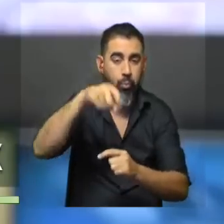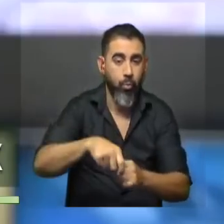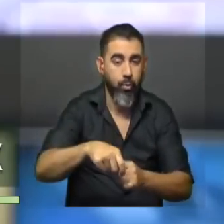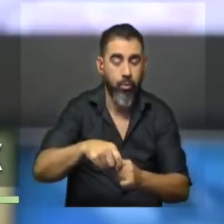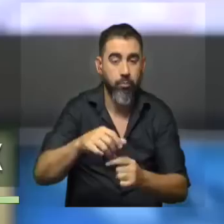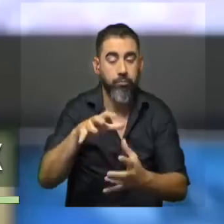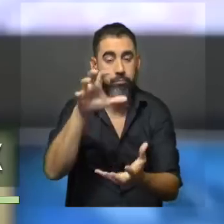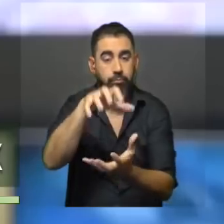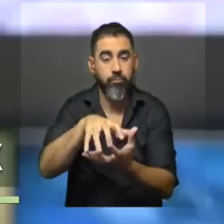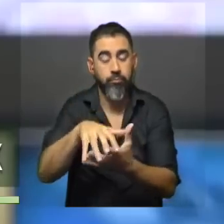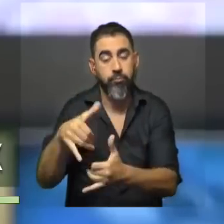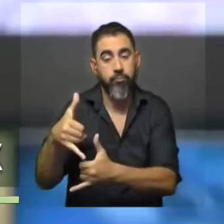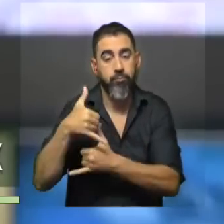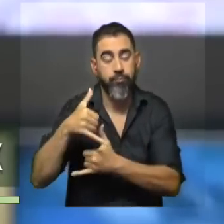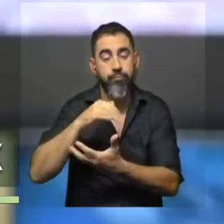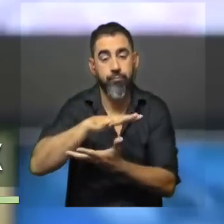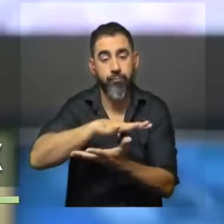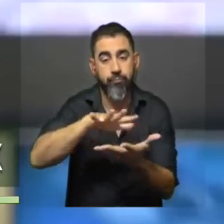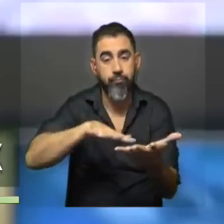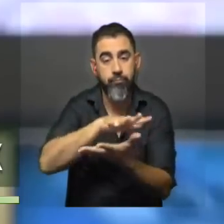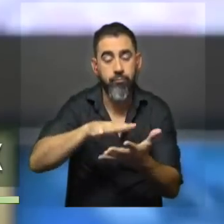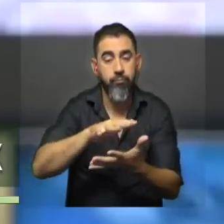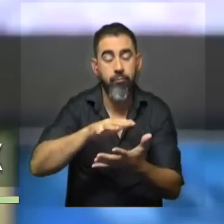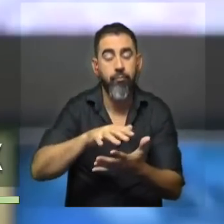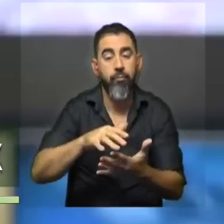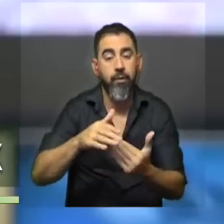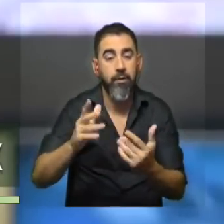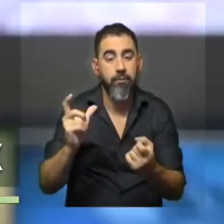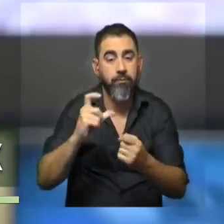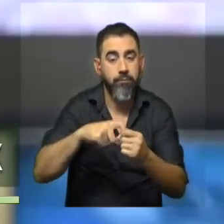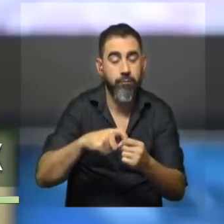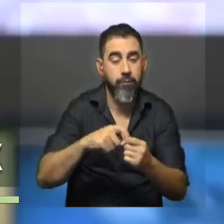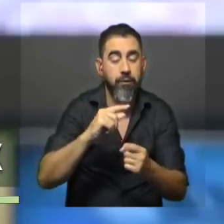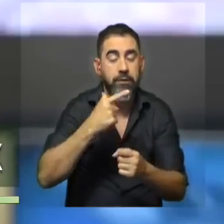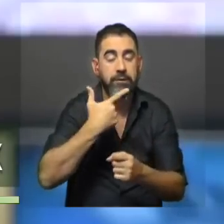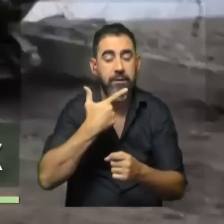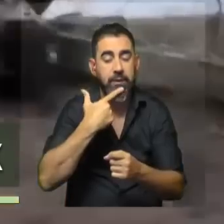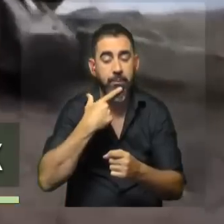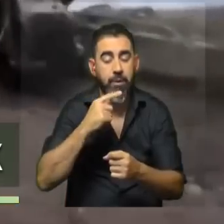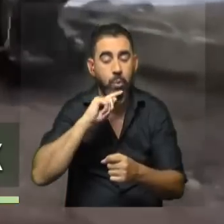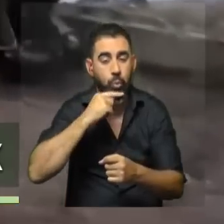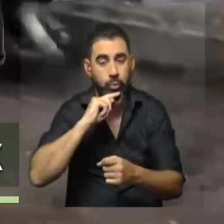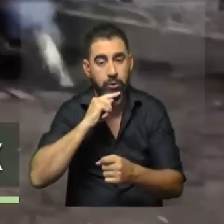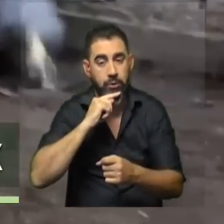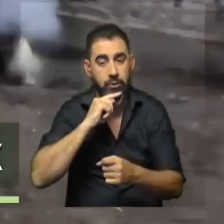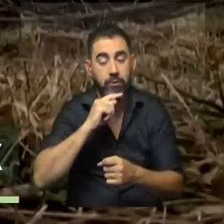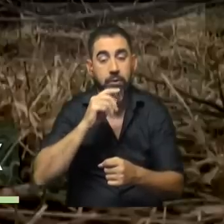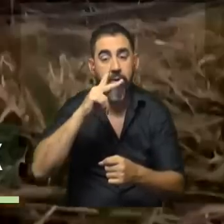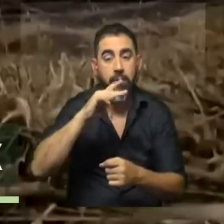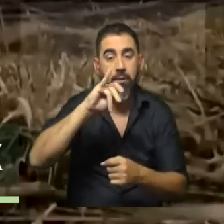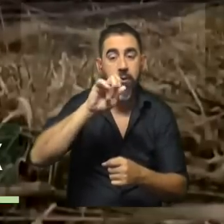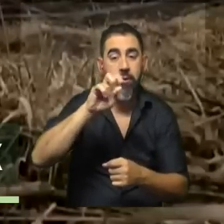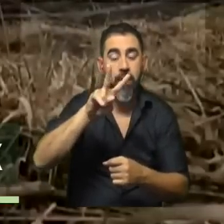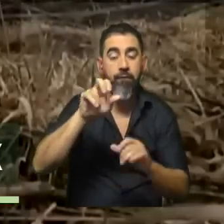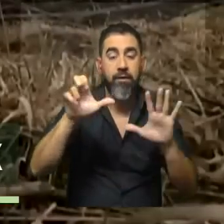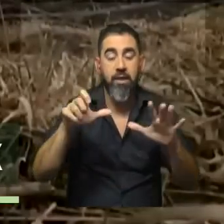un cuartel del ejército ubicado en la región ucraniana de Donetsk, anexionada por Moscú en septiembre pasado. El régimen de Kiev atacó con seis